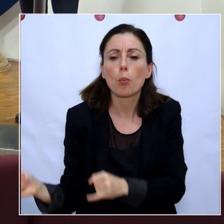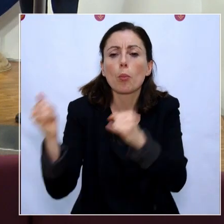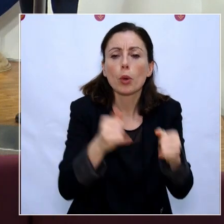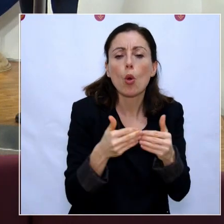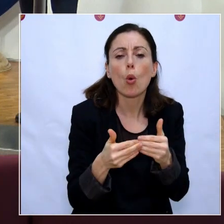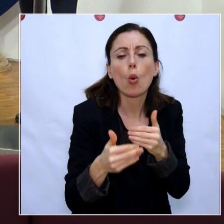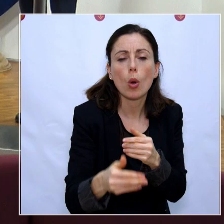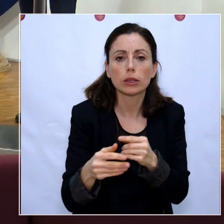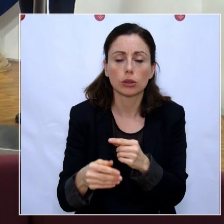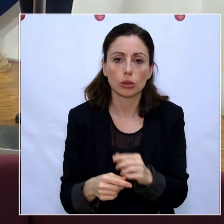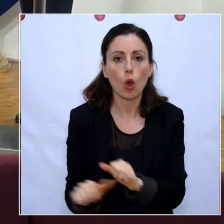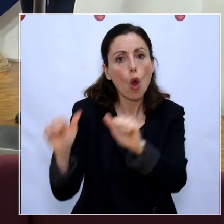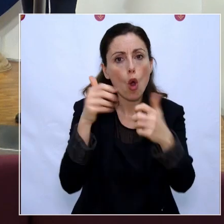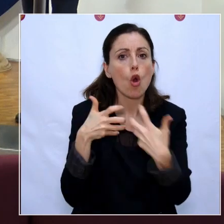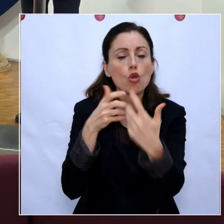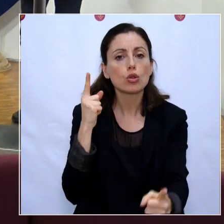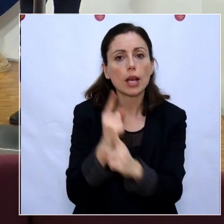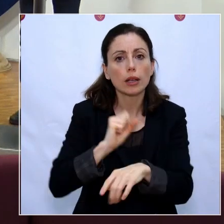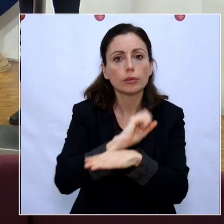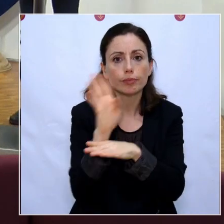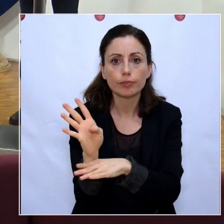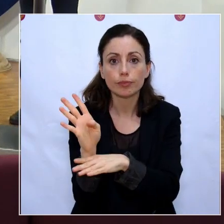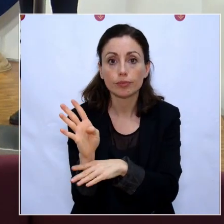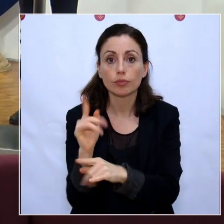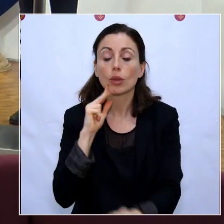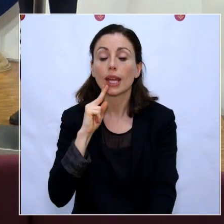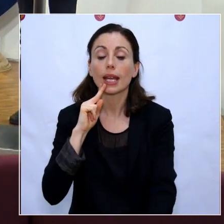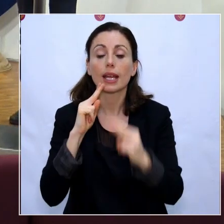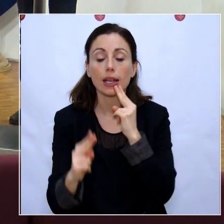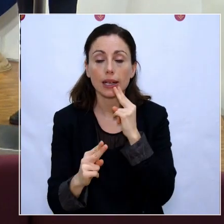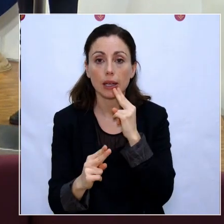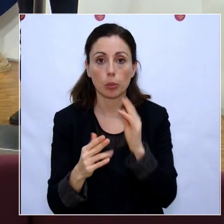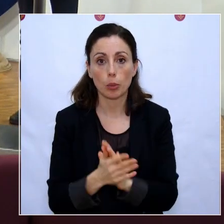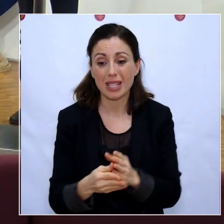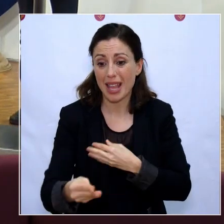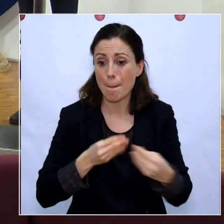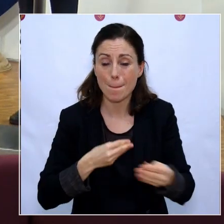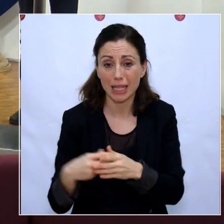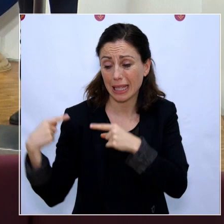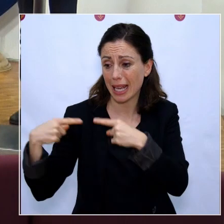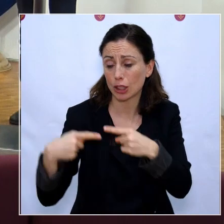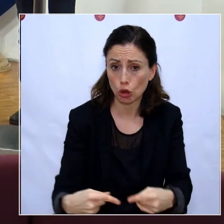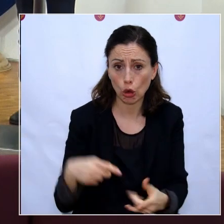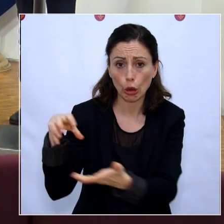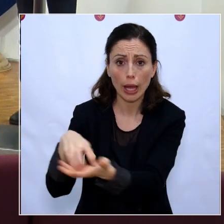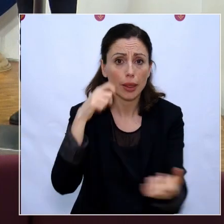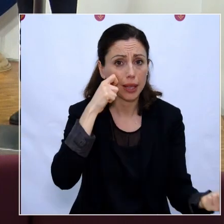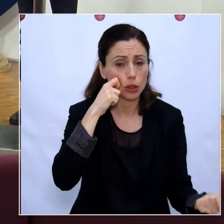-19? Bueno, todo el material que tenemos se está entregando diariamente a todos nuestros centros sanitarios.